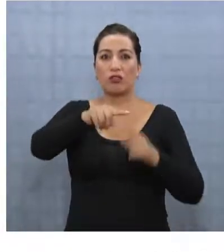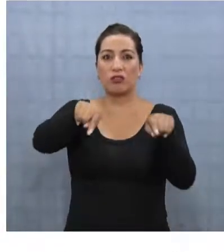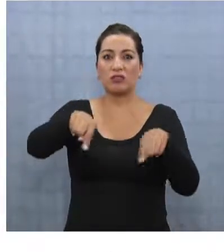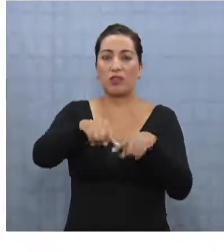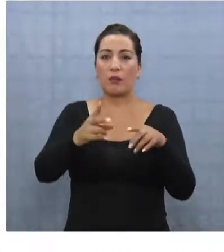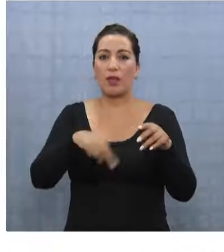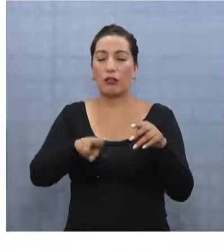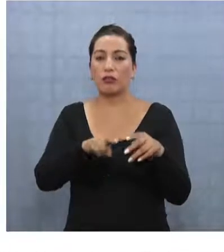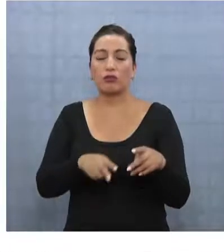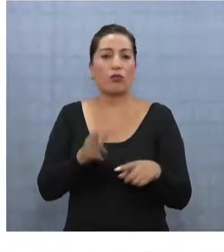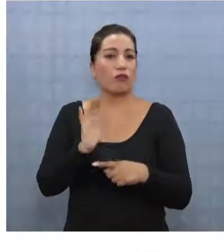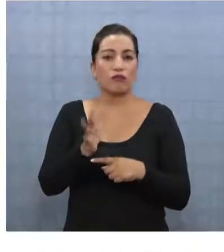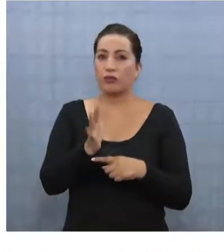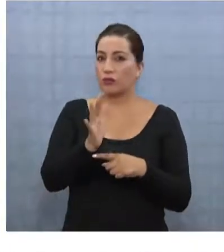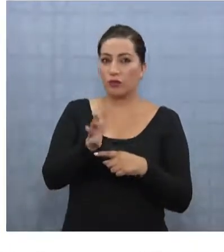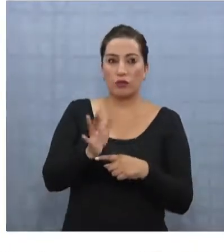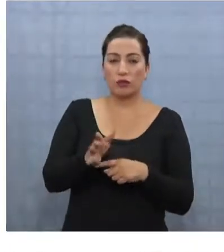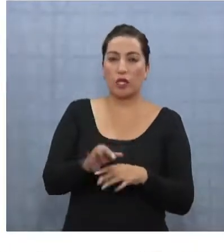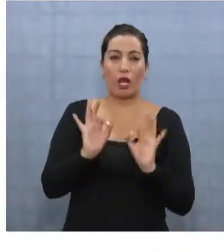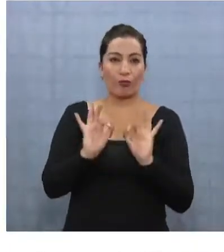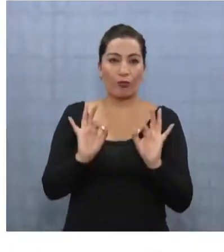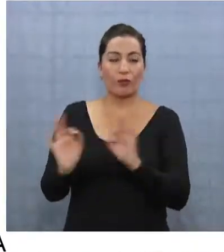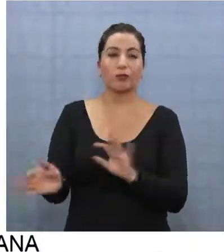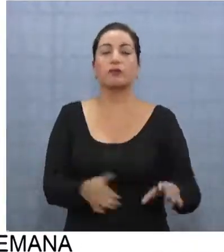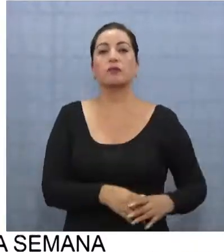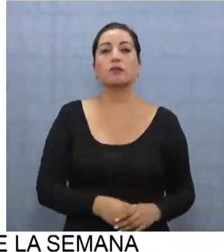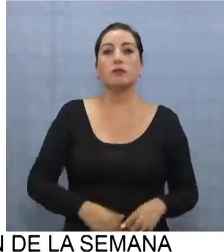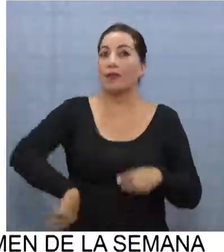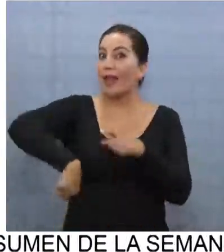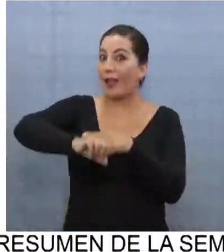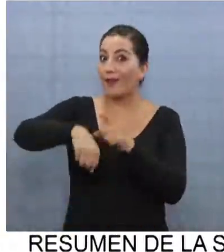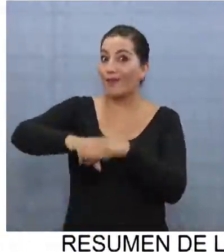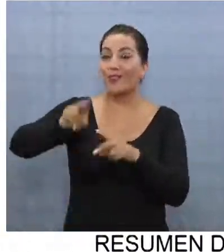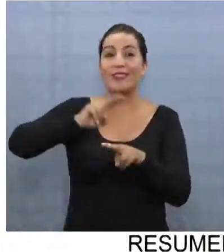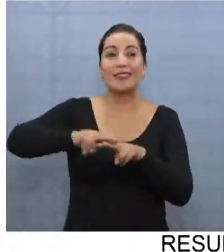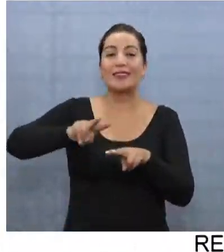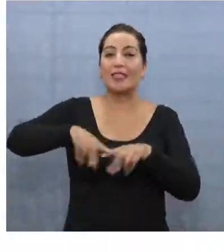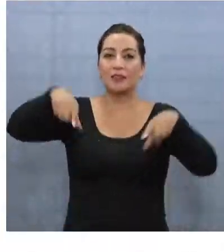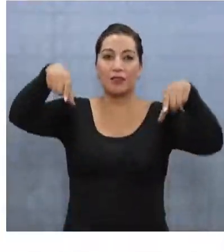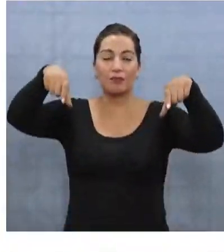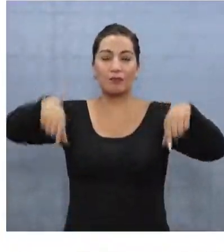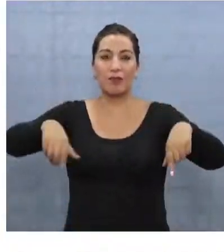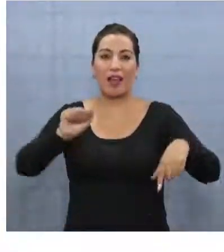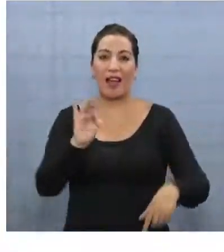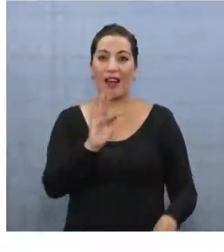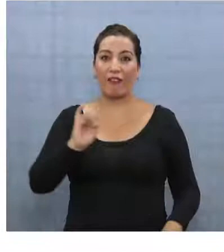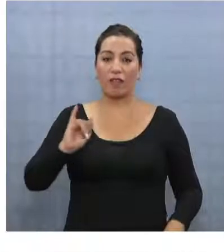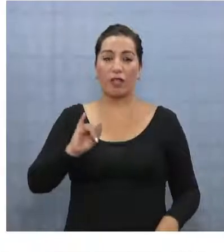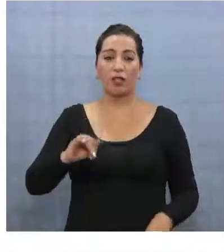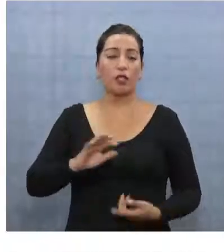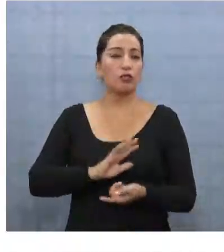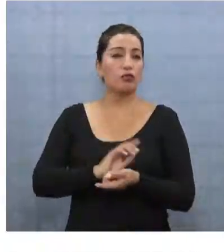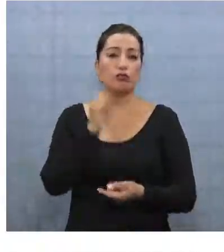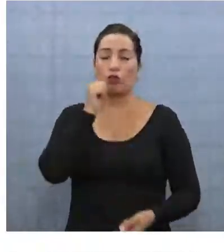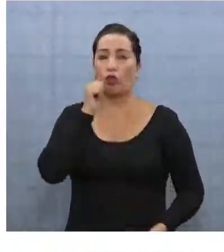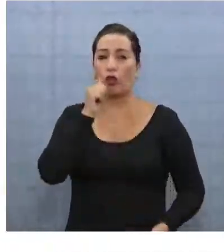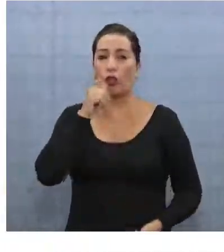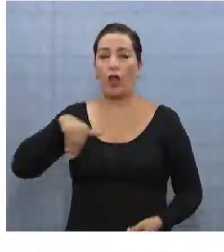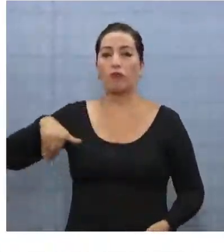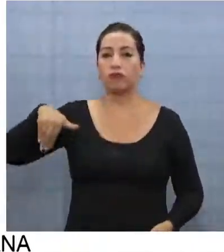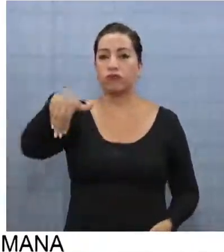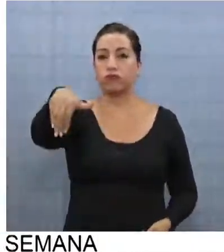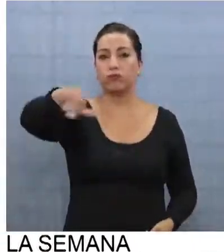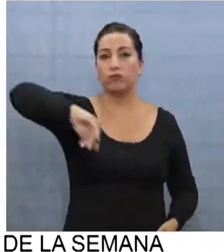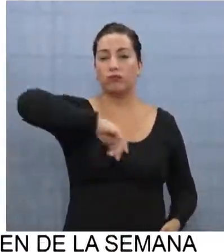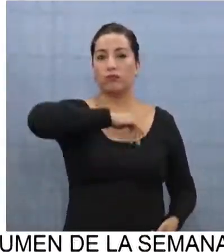24 dependencias para que nosotros podamos funcionar en forma normal. El fútbol se realiza en las canchas de AFI, con traslado diario